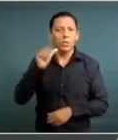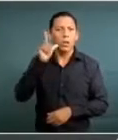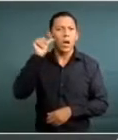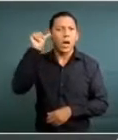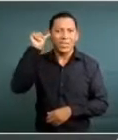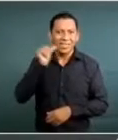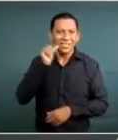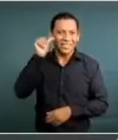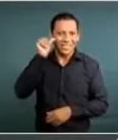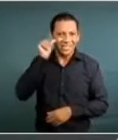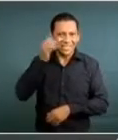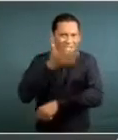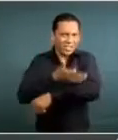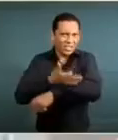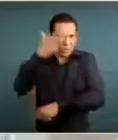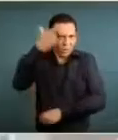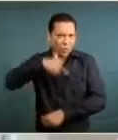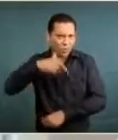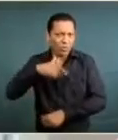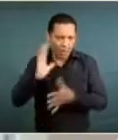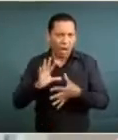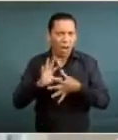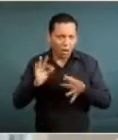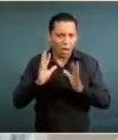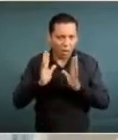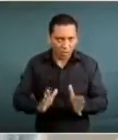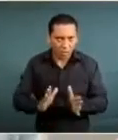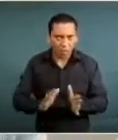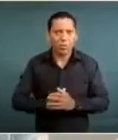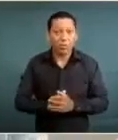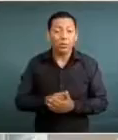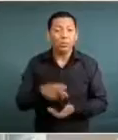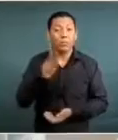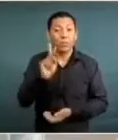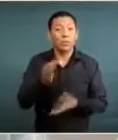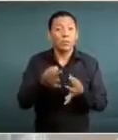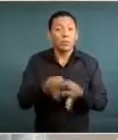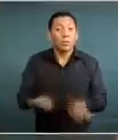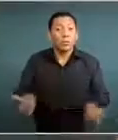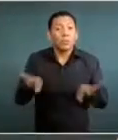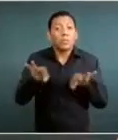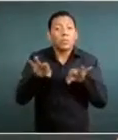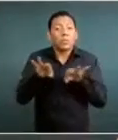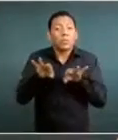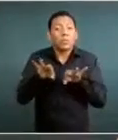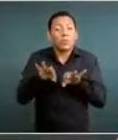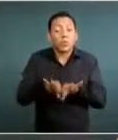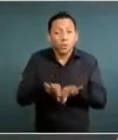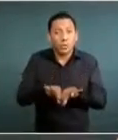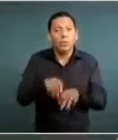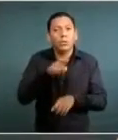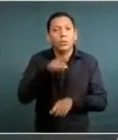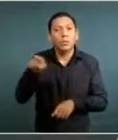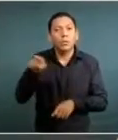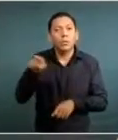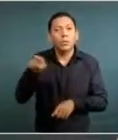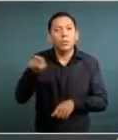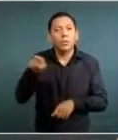tarde-noche. Pero es importante que se sepa,